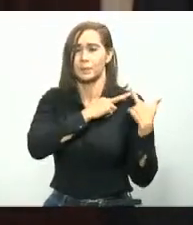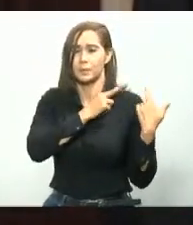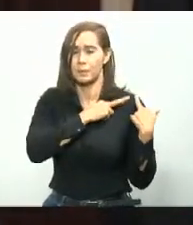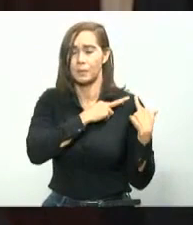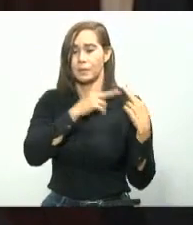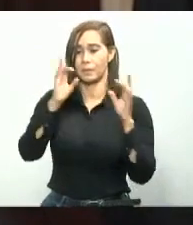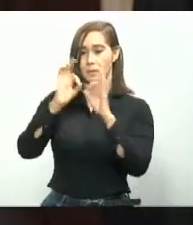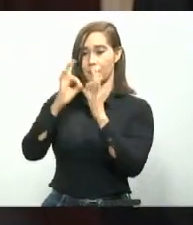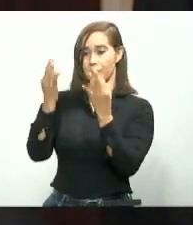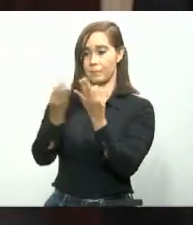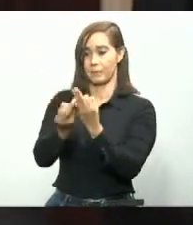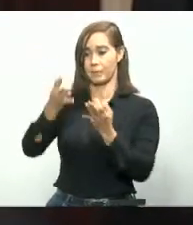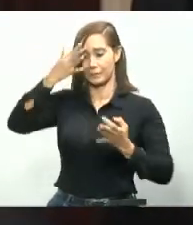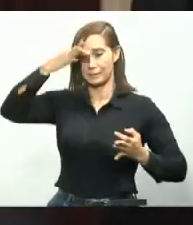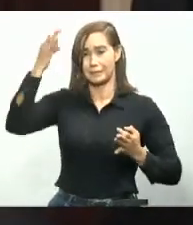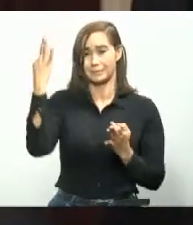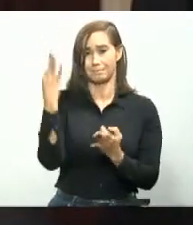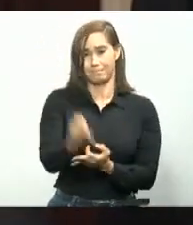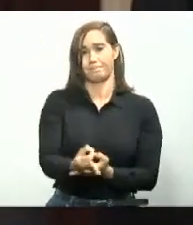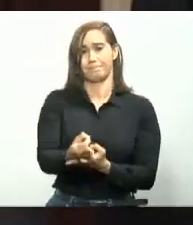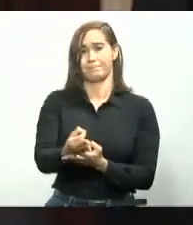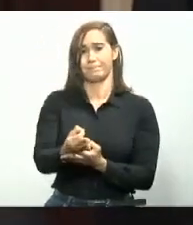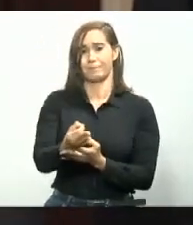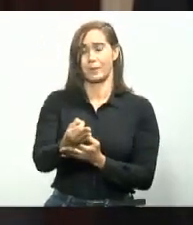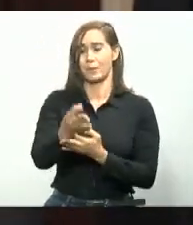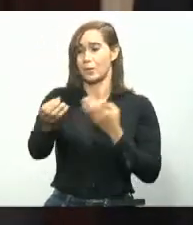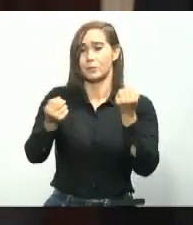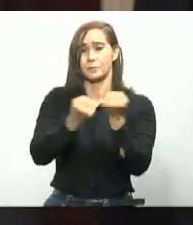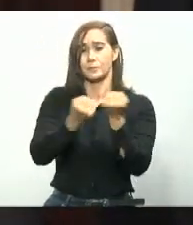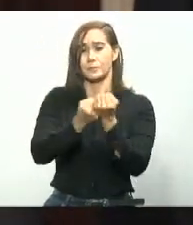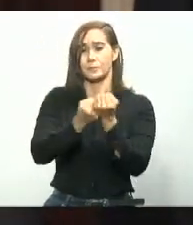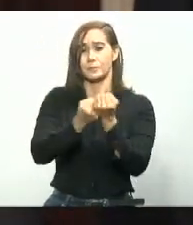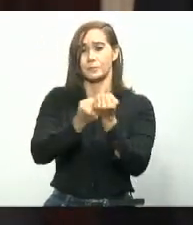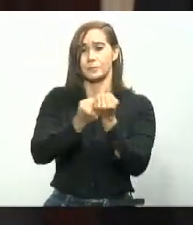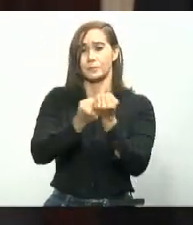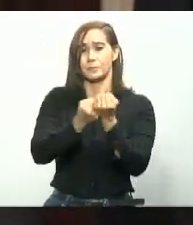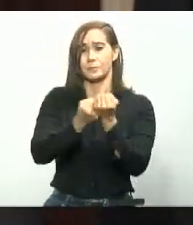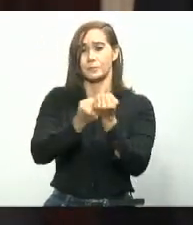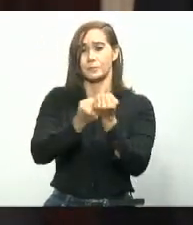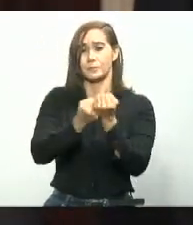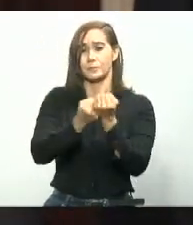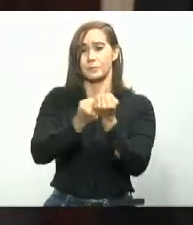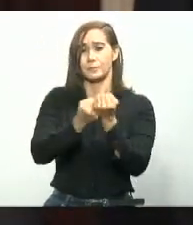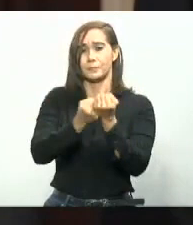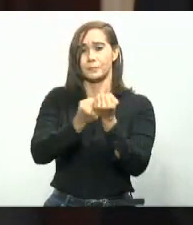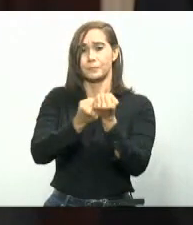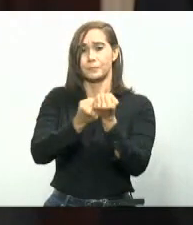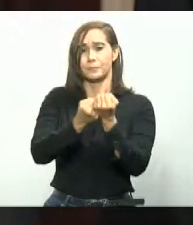esta familia la determinación de todo un gobierno y de todo un pueblo. De que no